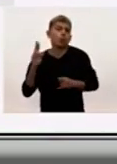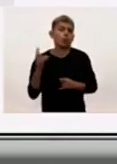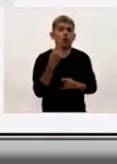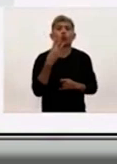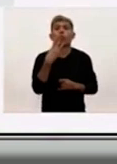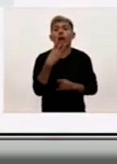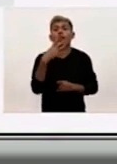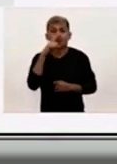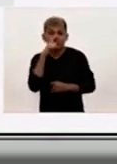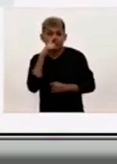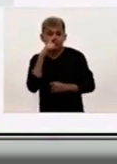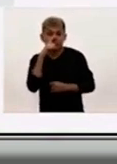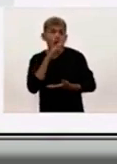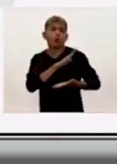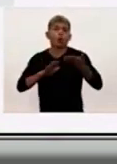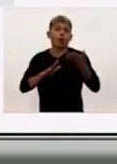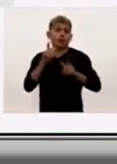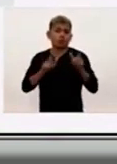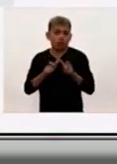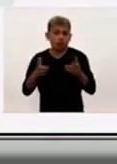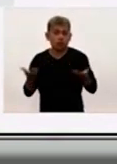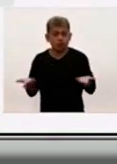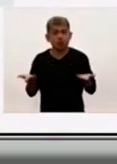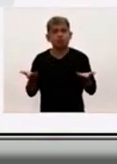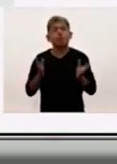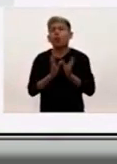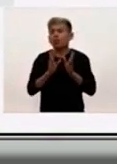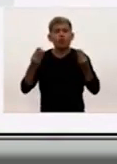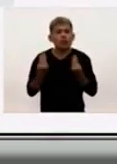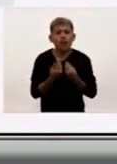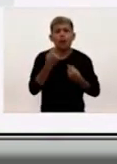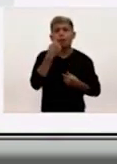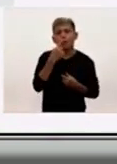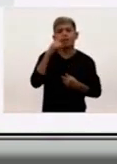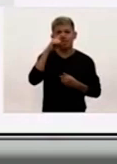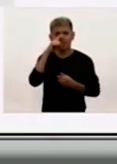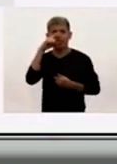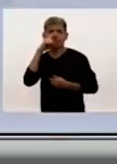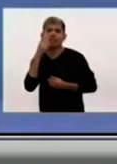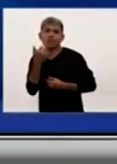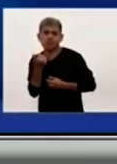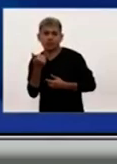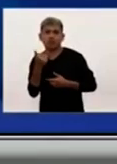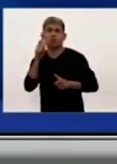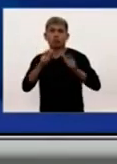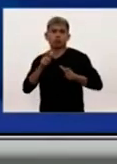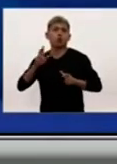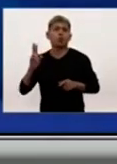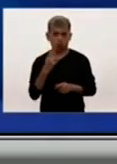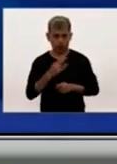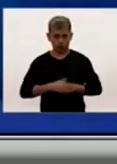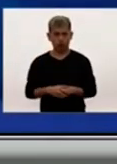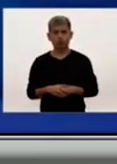de 47 nuevas personas, lo que hace un total de 1.776 fallecidos.